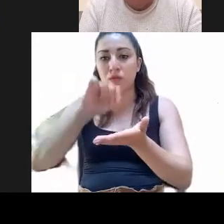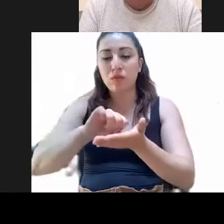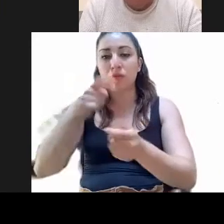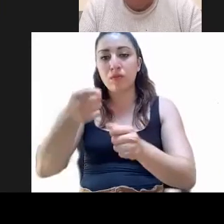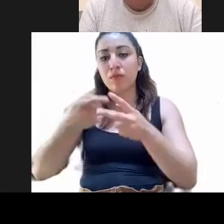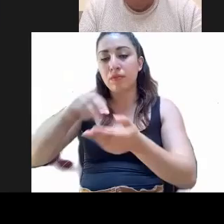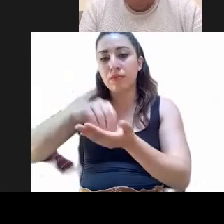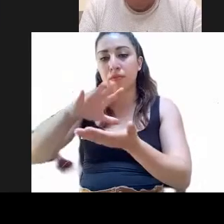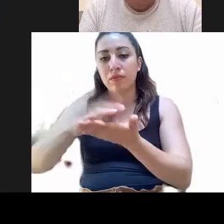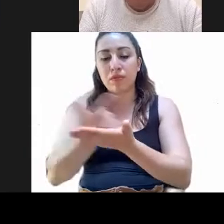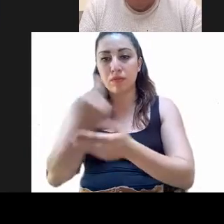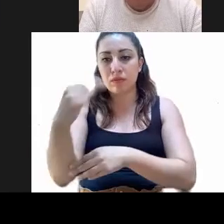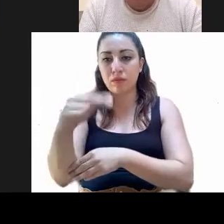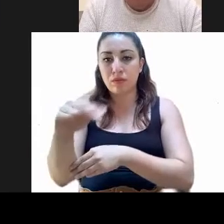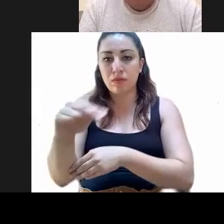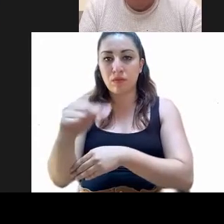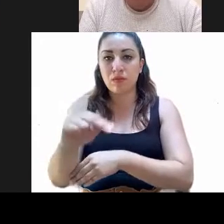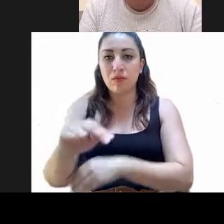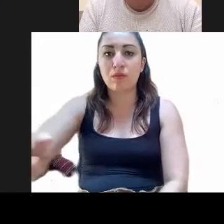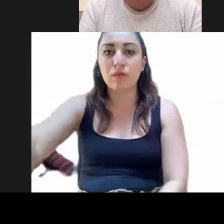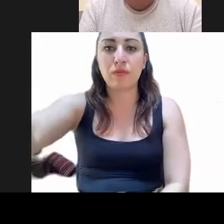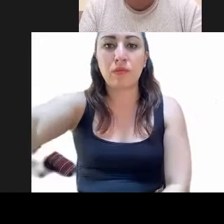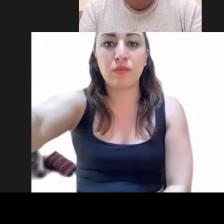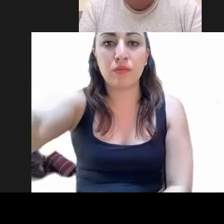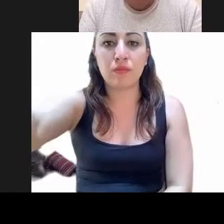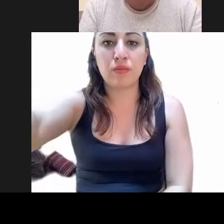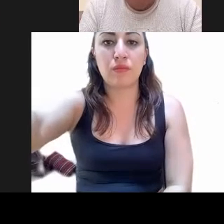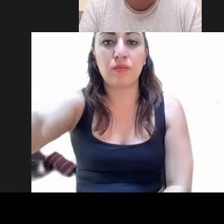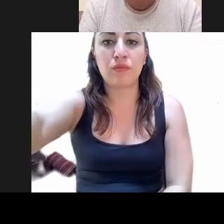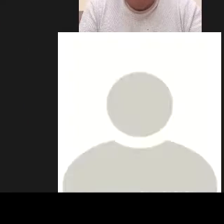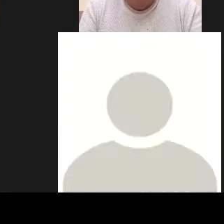sesión mediante el pase de lista a las y los diputados.